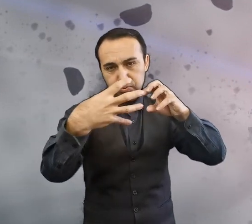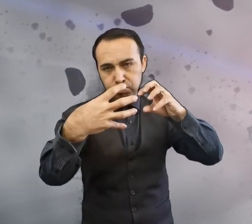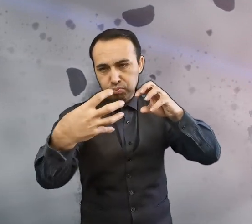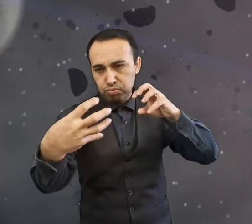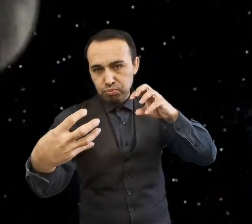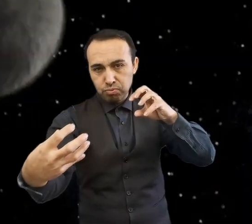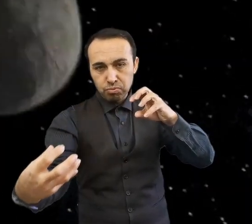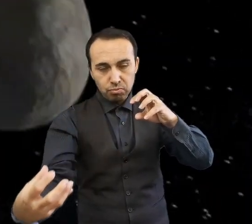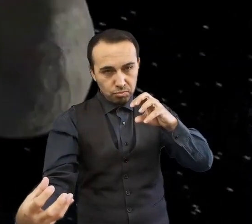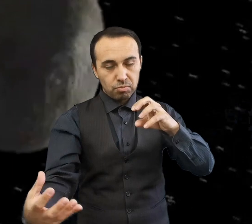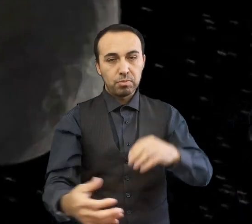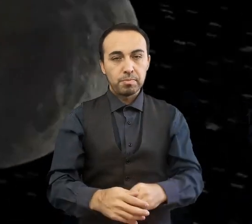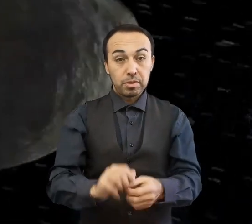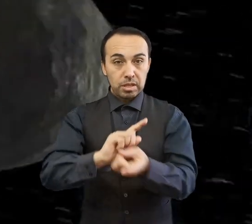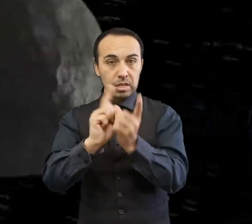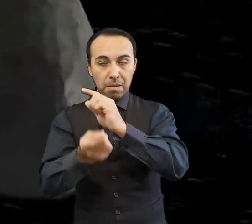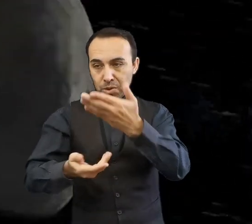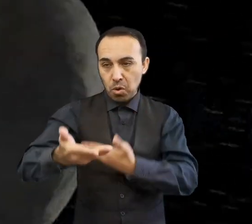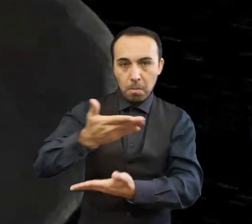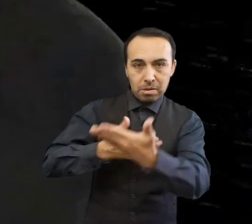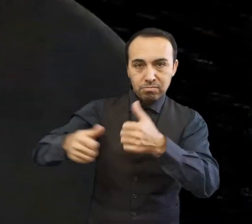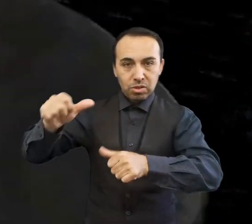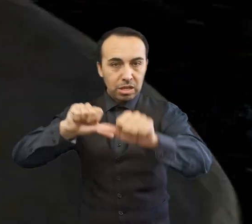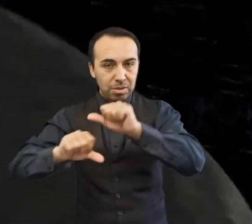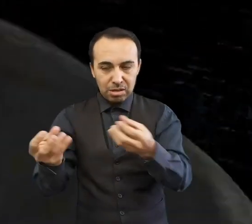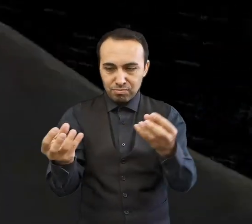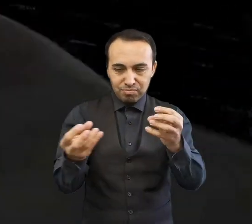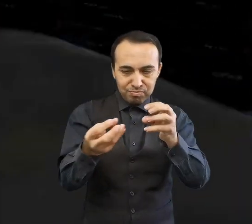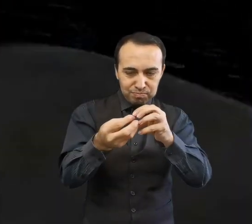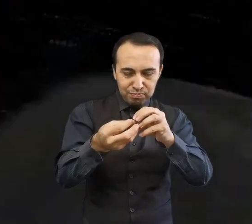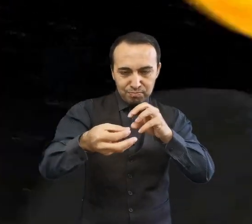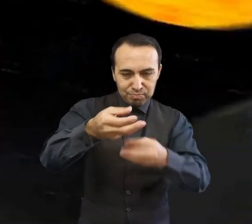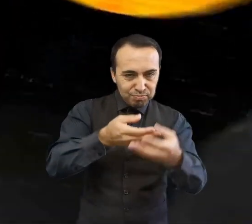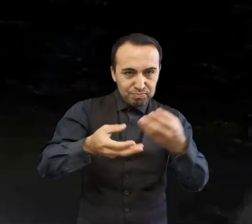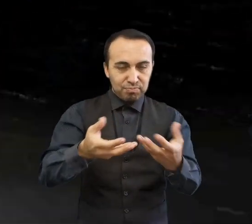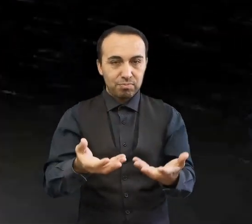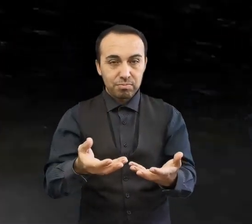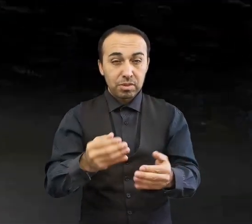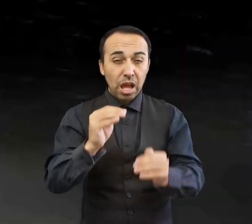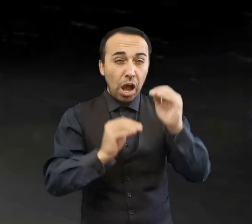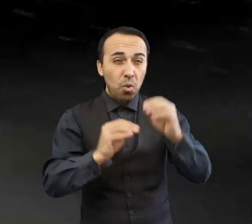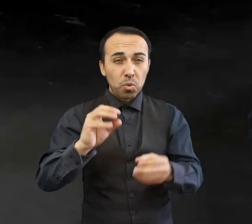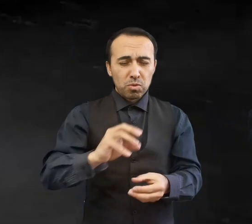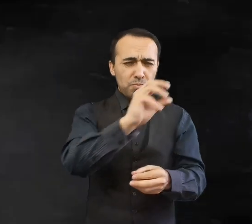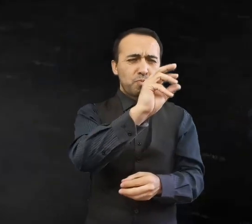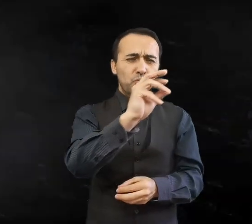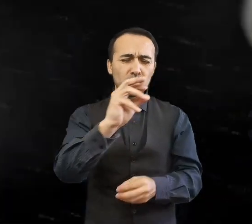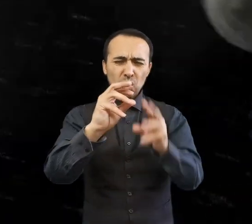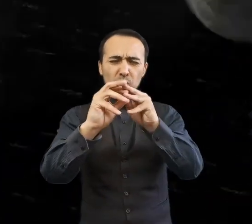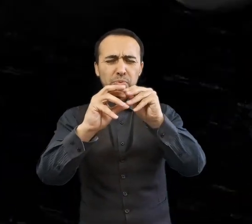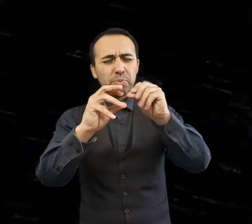Algunos asteroides expulsan polvo, produciendo inesperadamente comas y colas transitorias similares a la de los cometas.